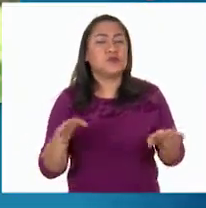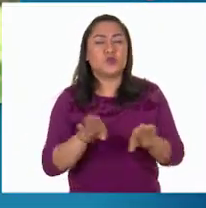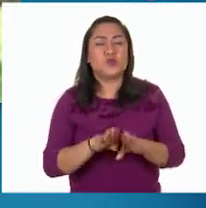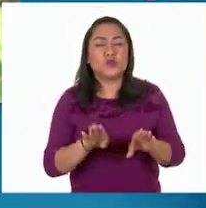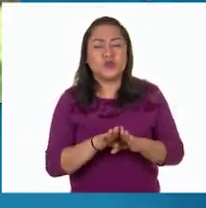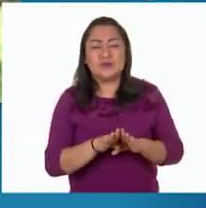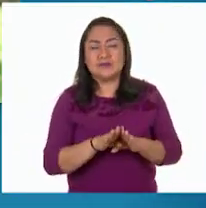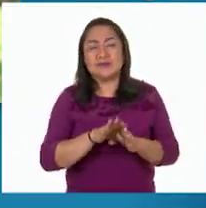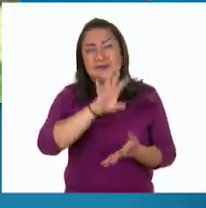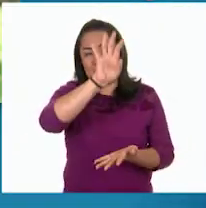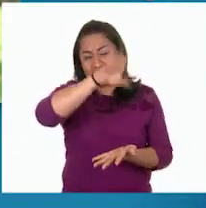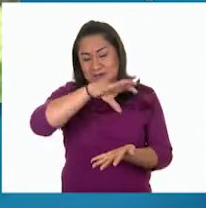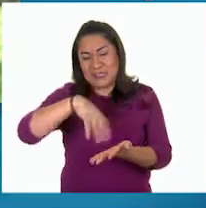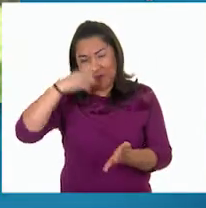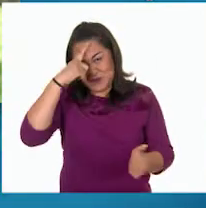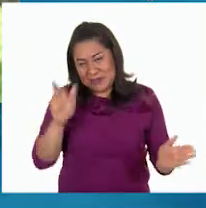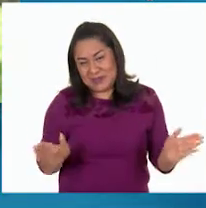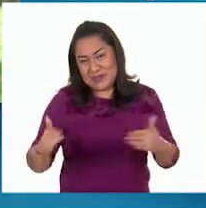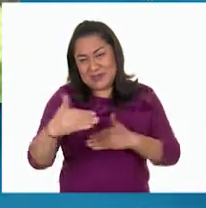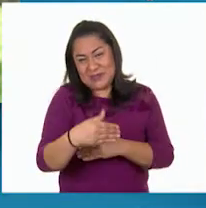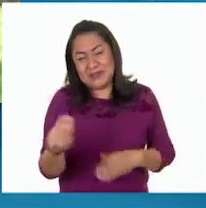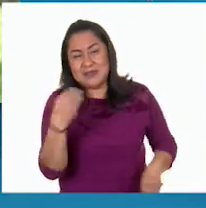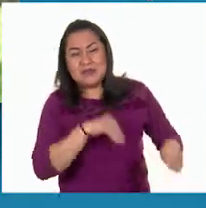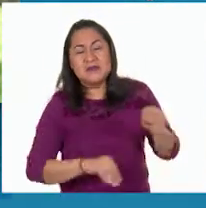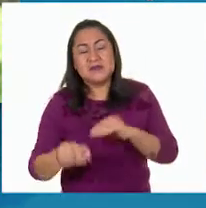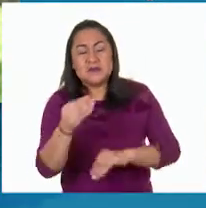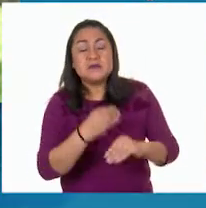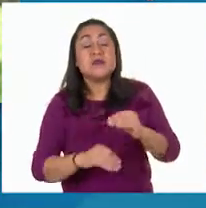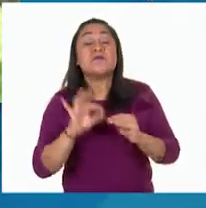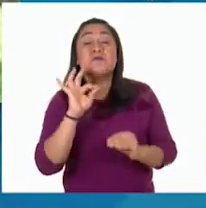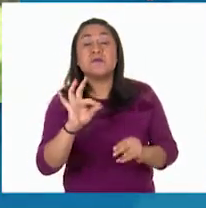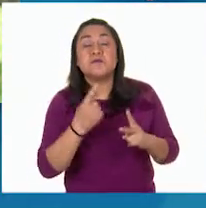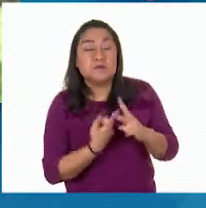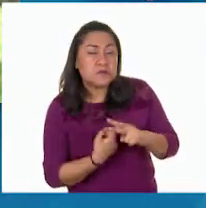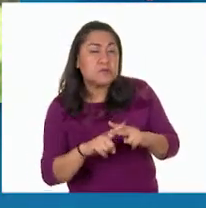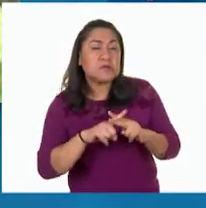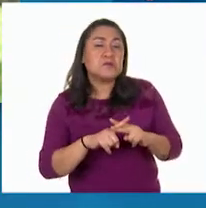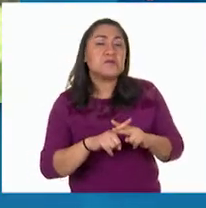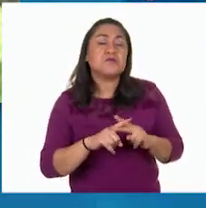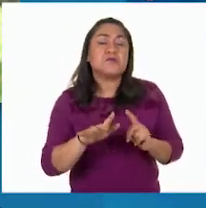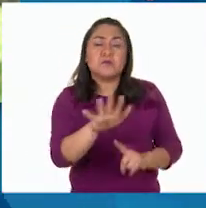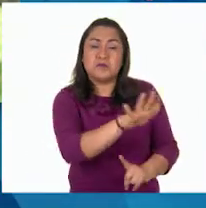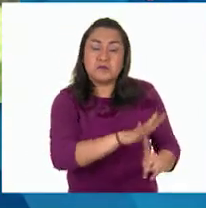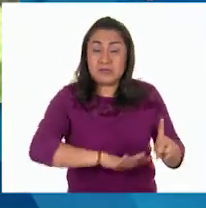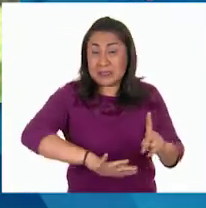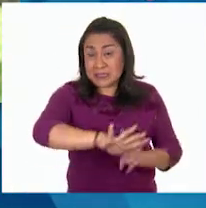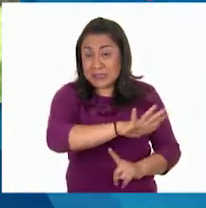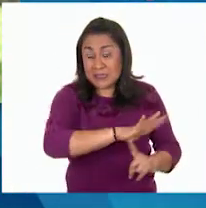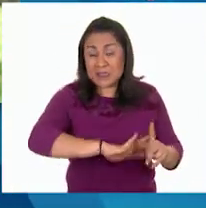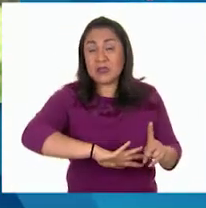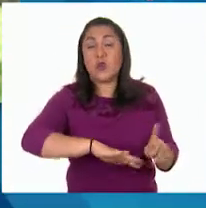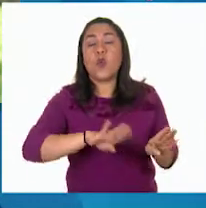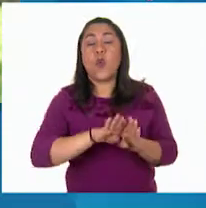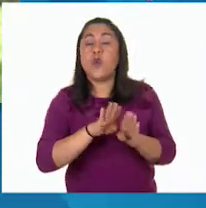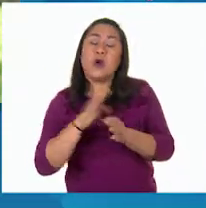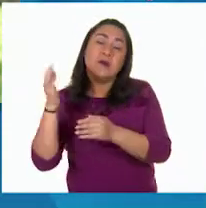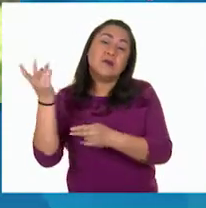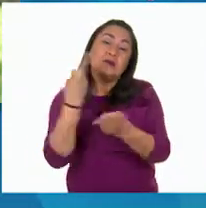empacado, aquí en el empaque fructival, inicia desde la zona de reciba, que ahí lo que se hace es que llegan los